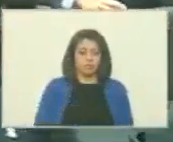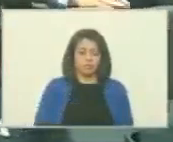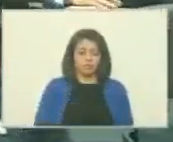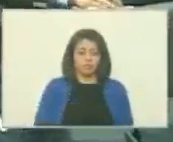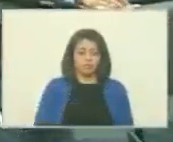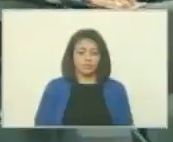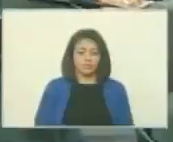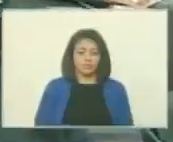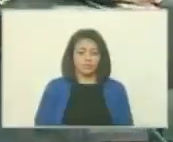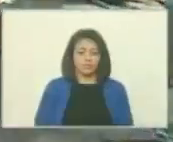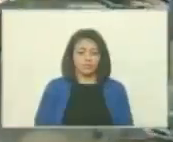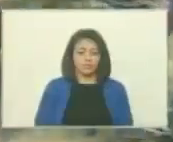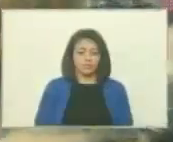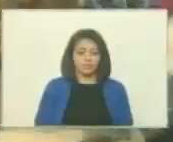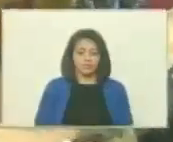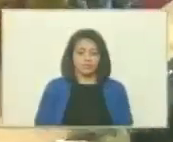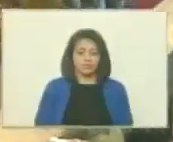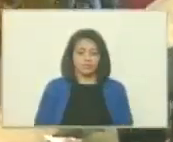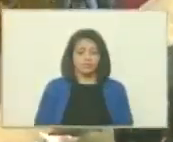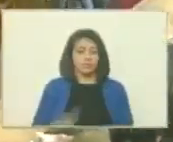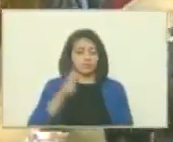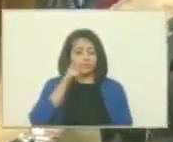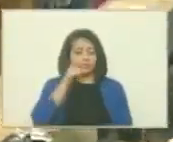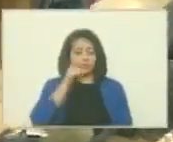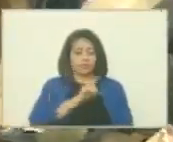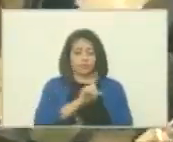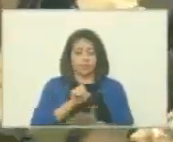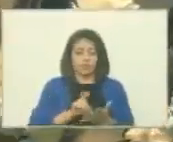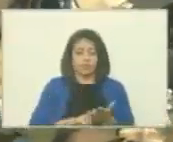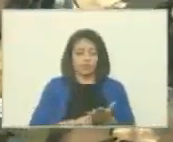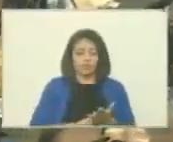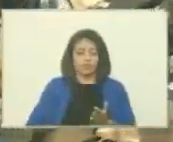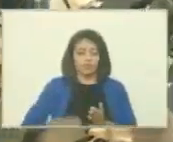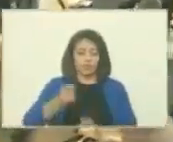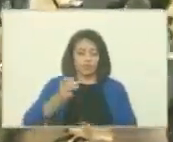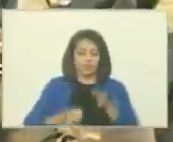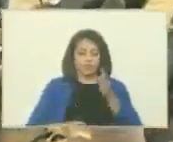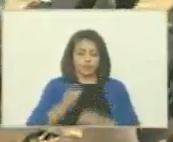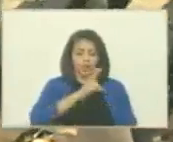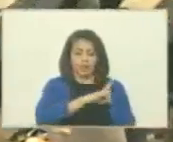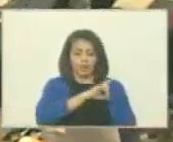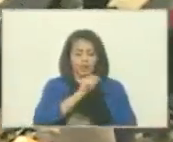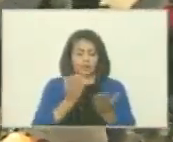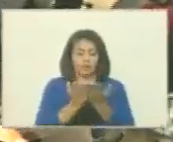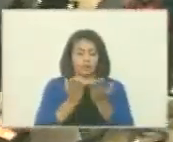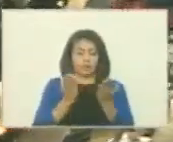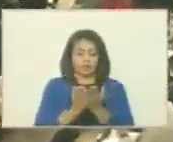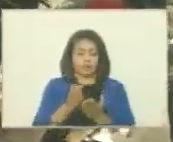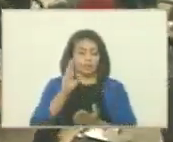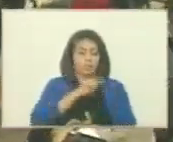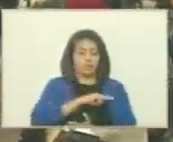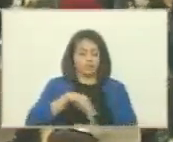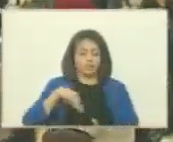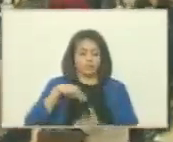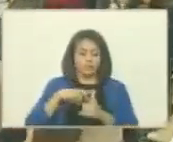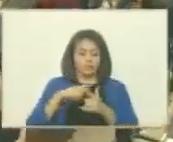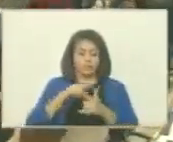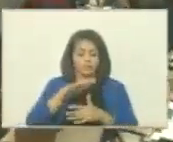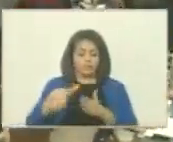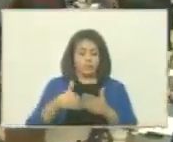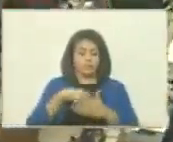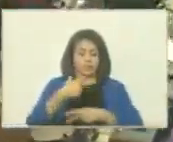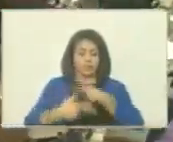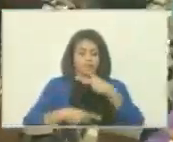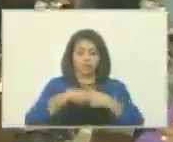y la Inspectoría General de los Tribunales y Director de la Escuela de Magistratura. Todo un